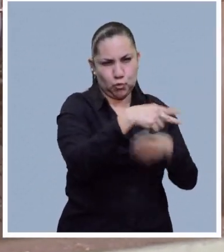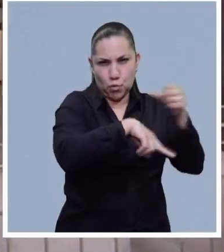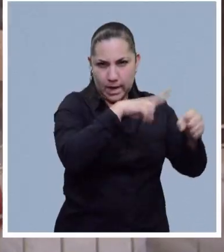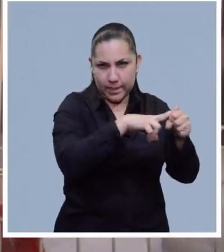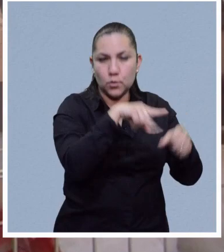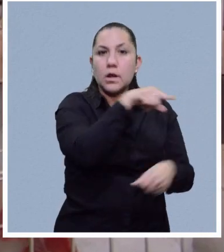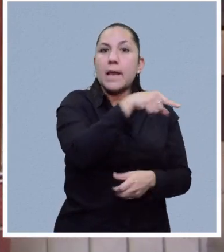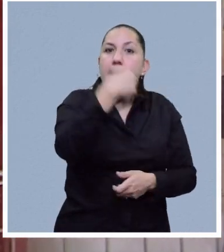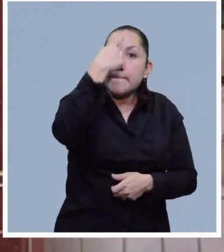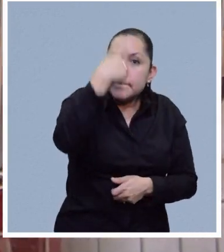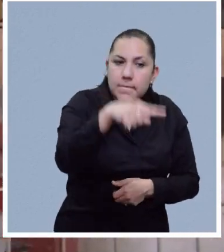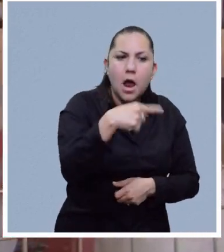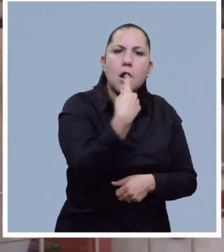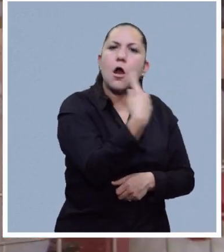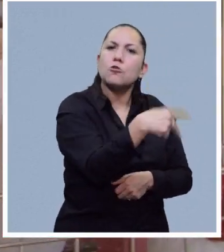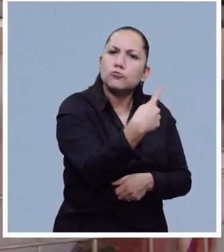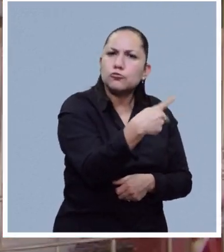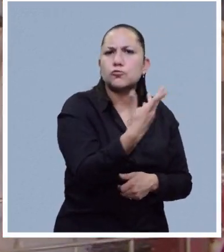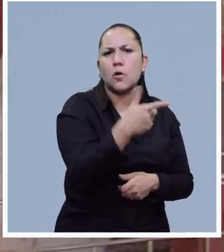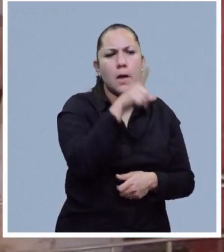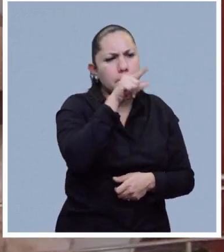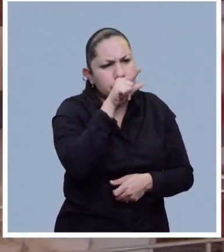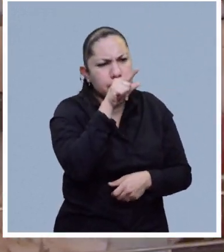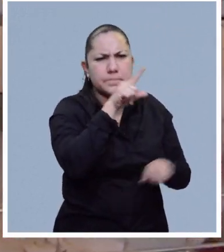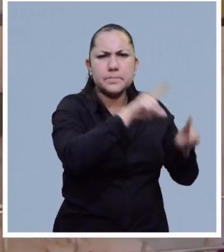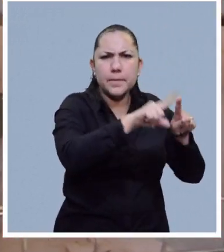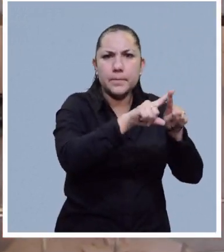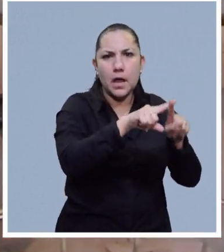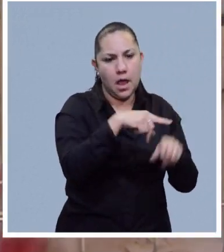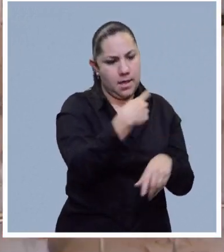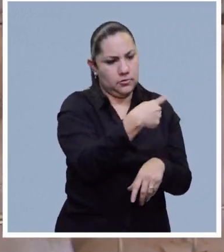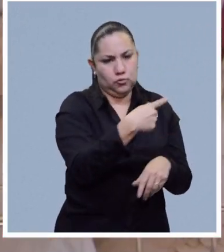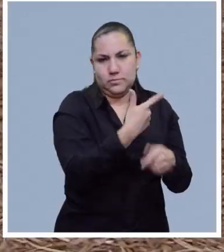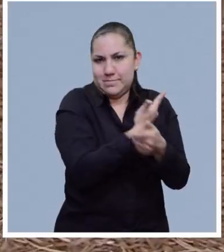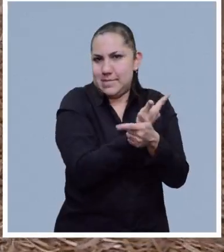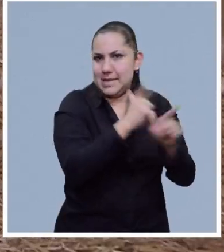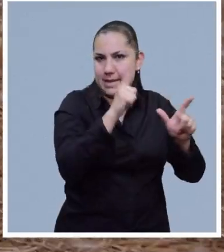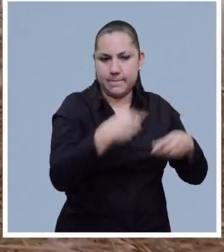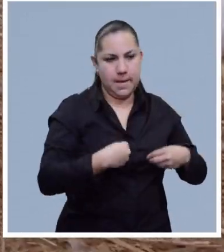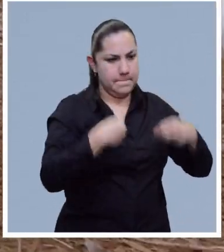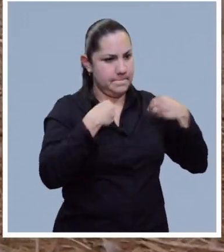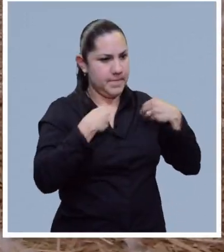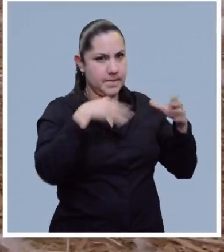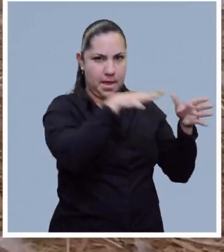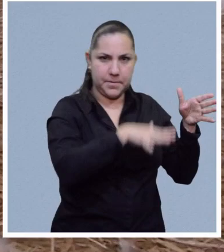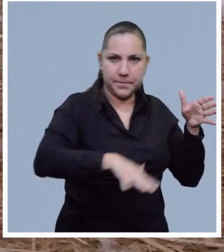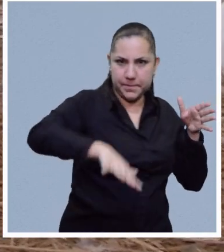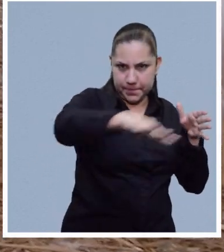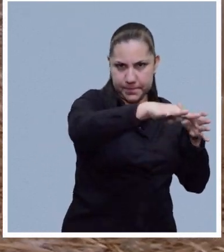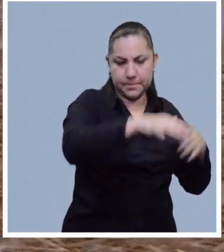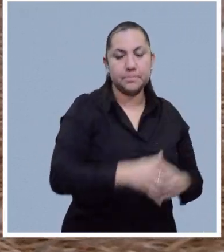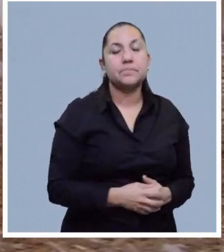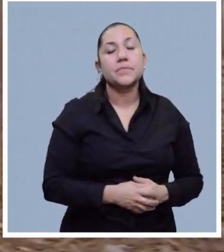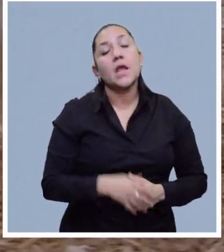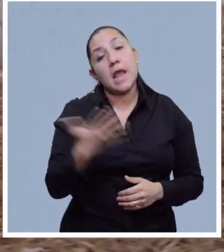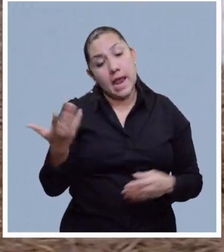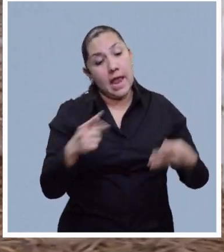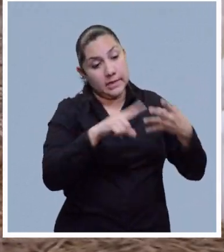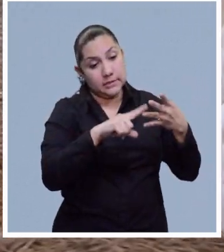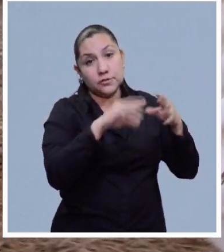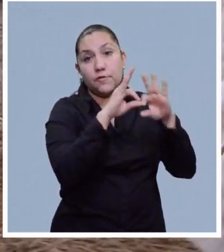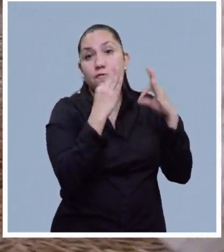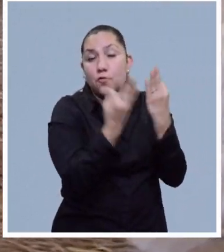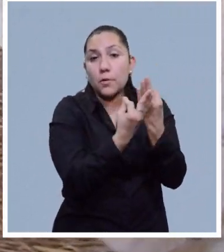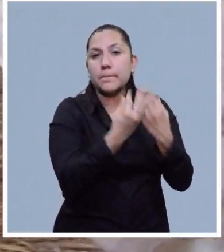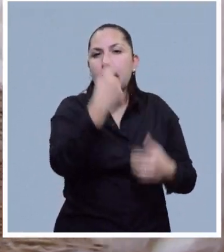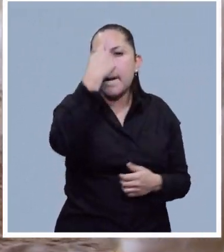ambientales, como perchas y nidos, para reproducir conductas de su vida libre. El último sistema que manejamos es el sistema de